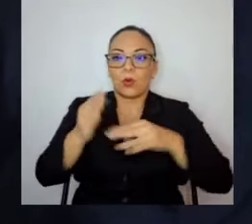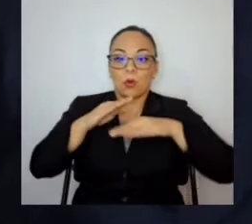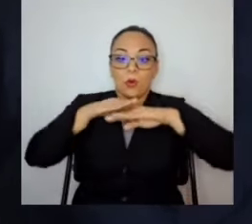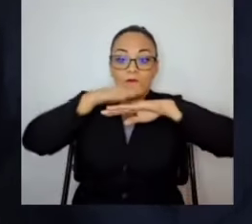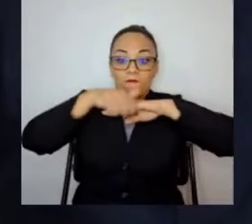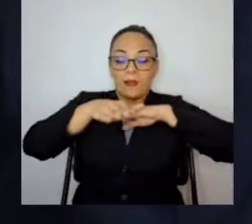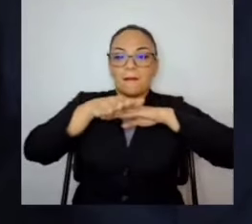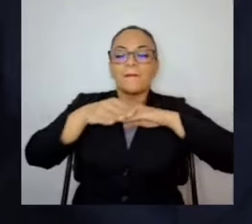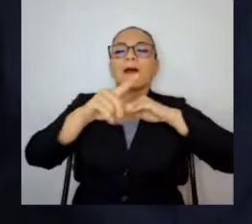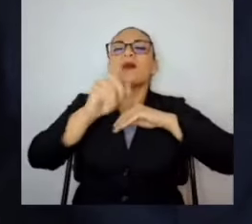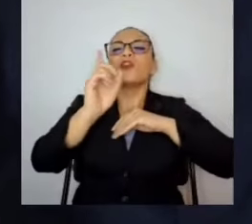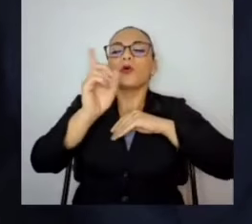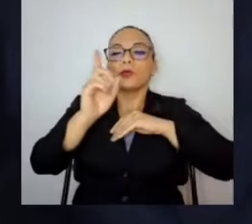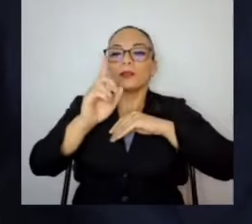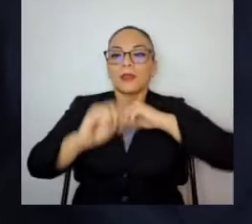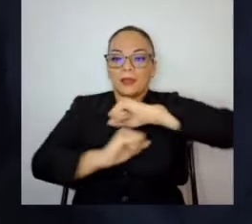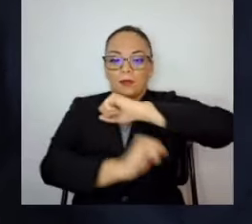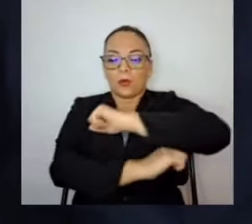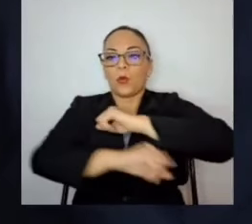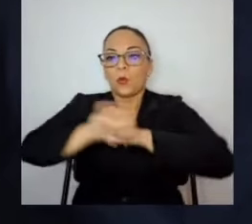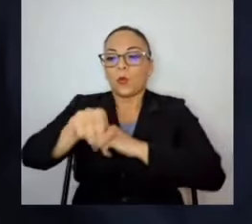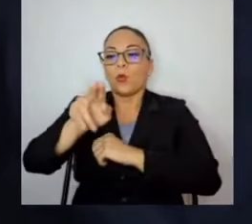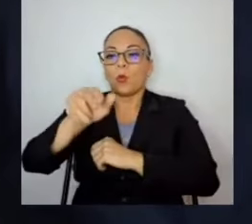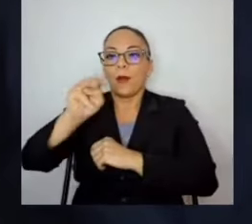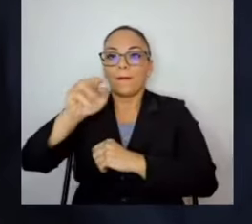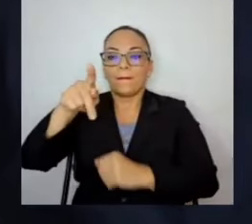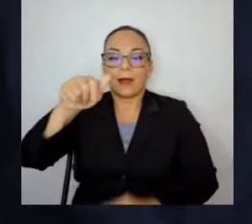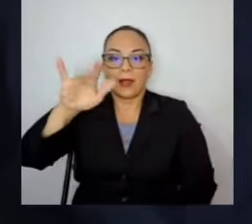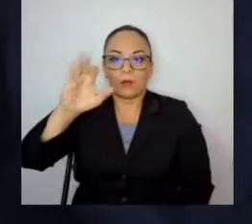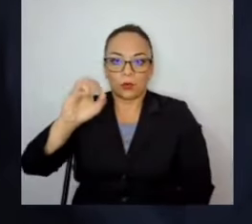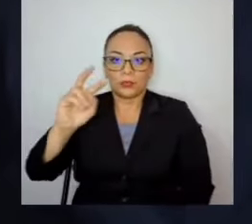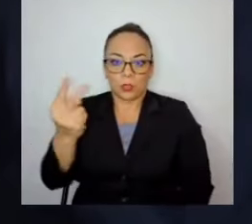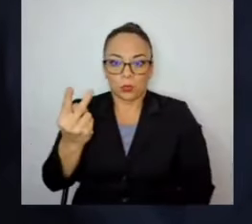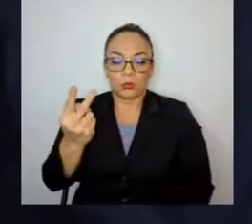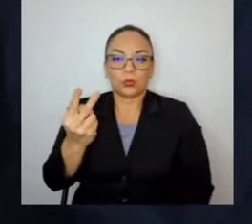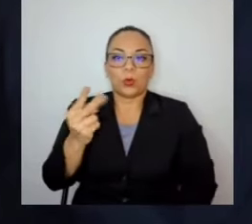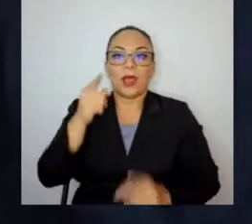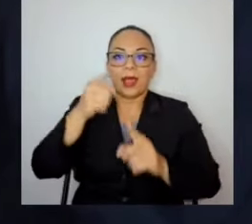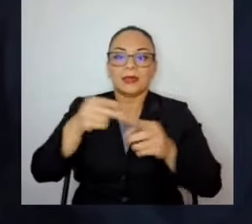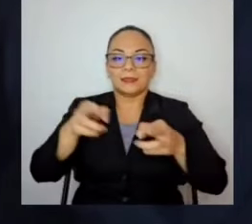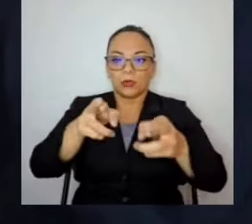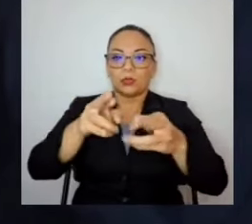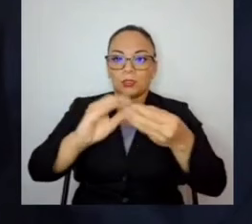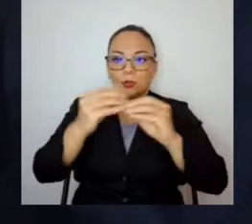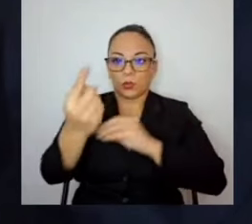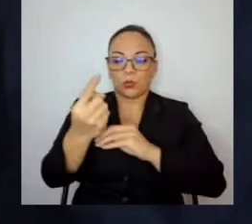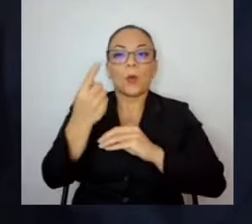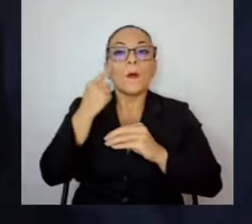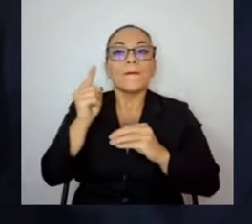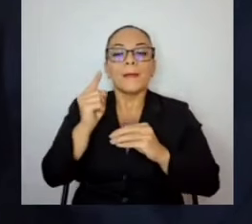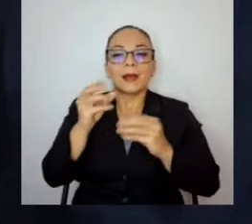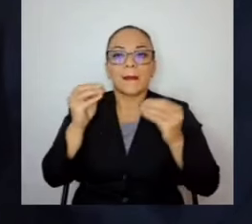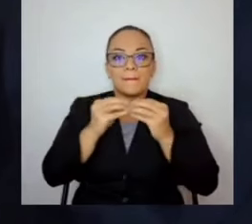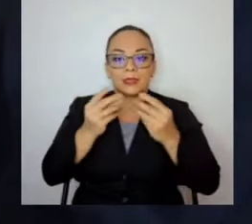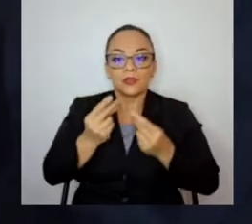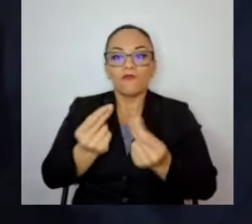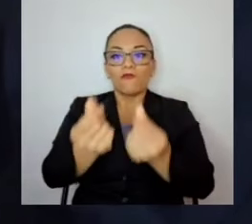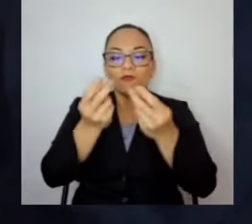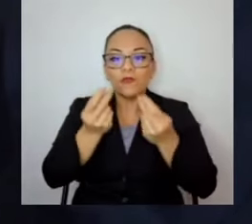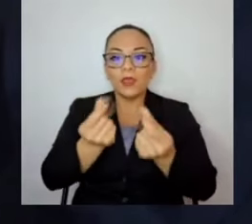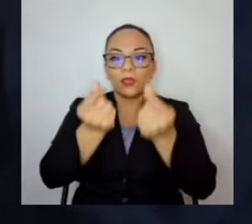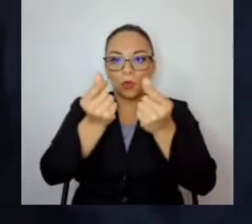hacia la Ruta 1, de forma tal que el tránsito pueda ser mucho más fluido en la línea hacia